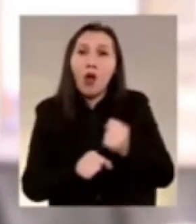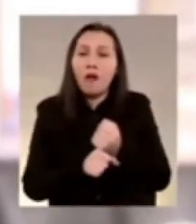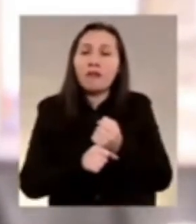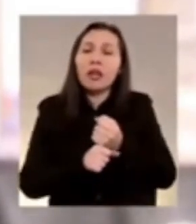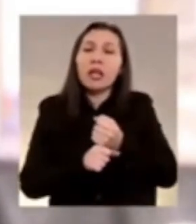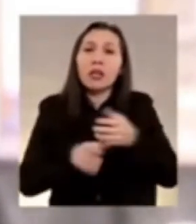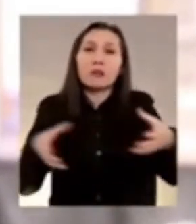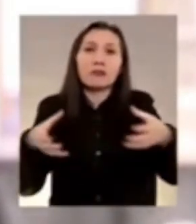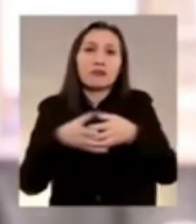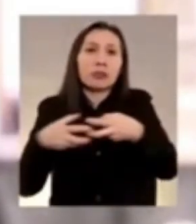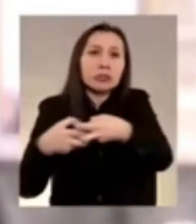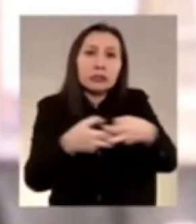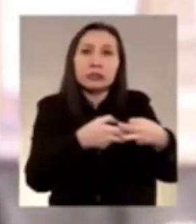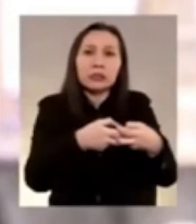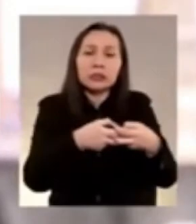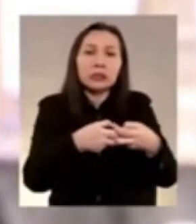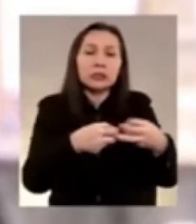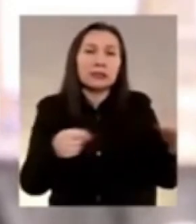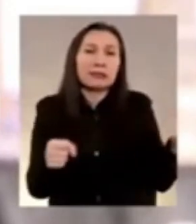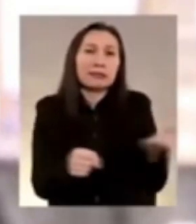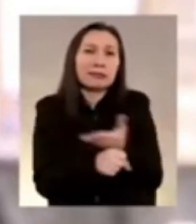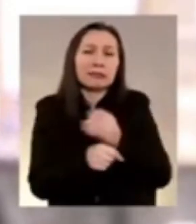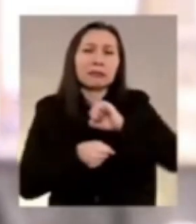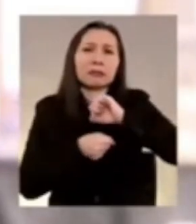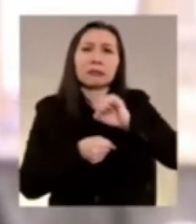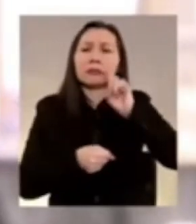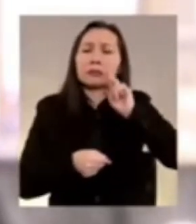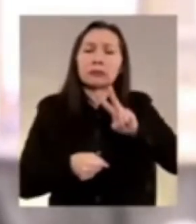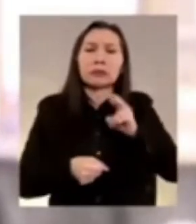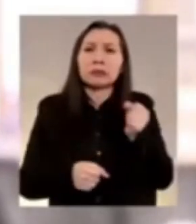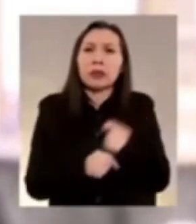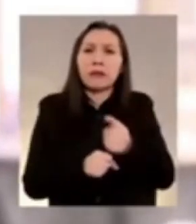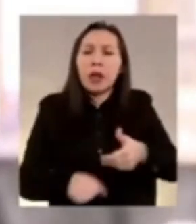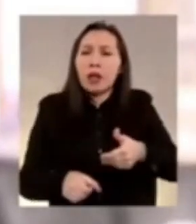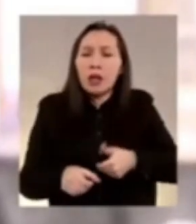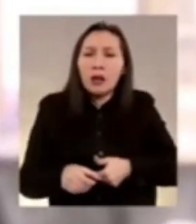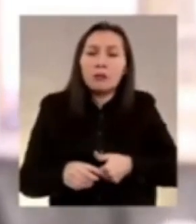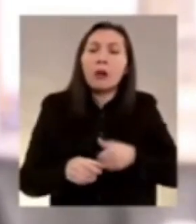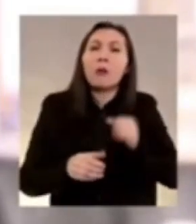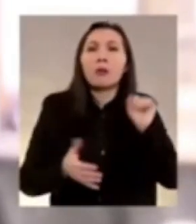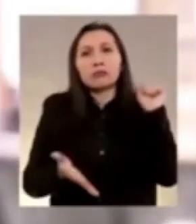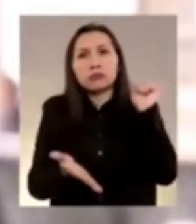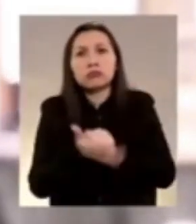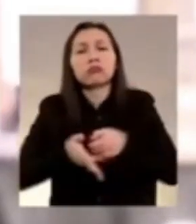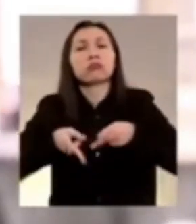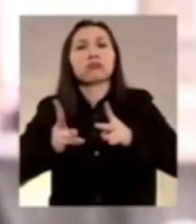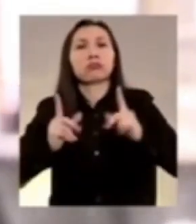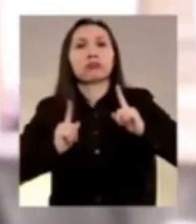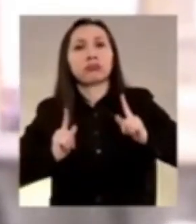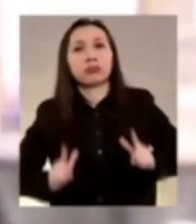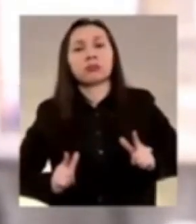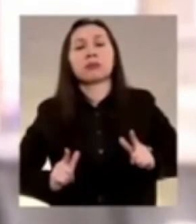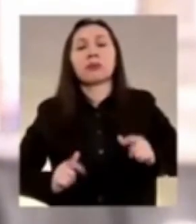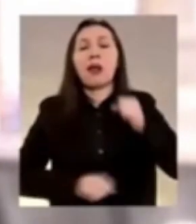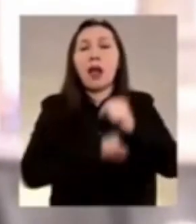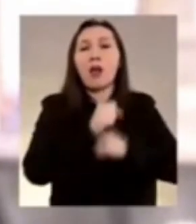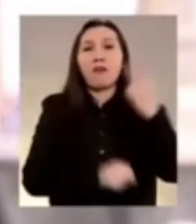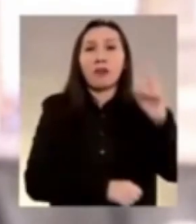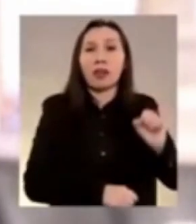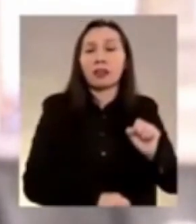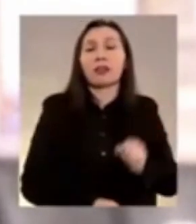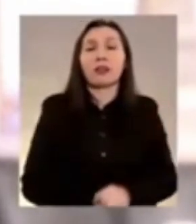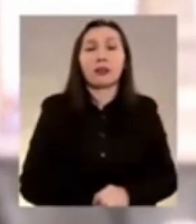que arrebataron con huelga su derecho a descanso en los años 20 en el trabajador manual